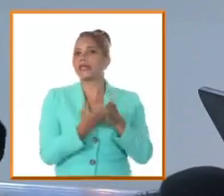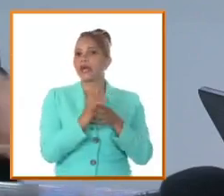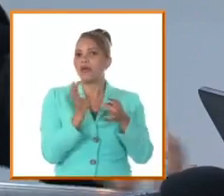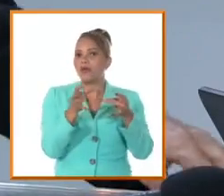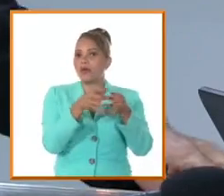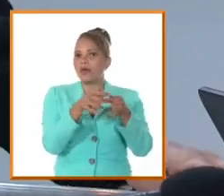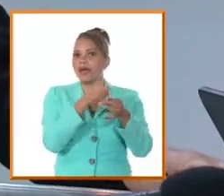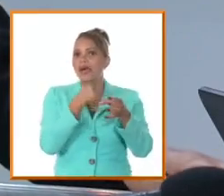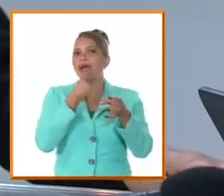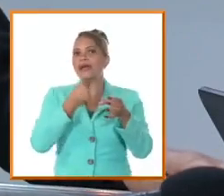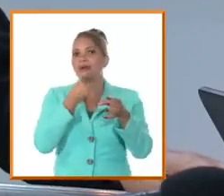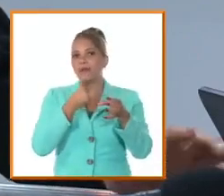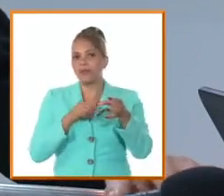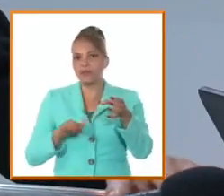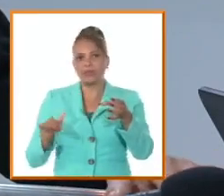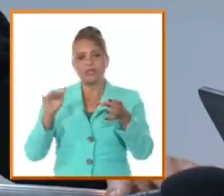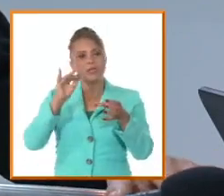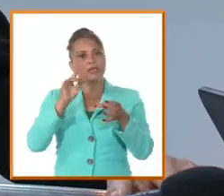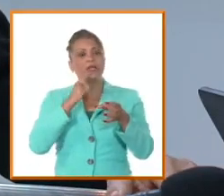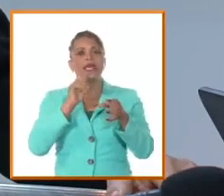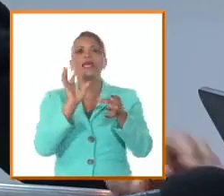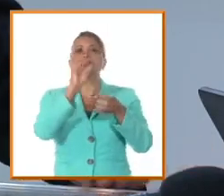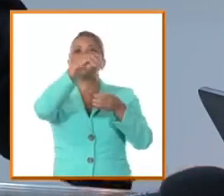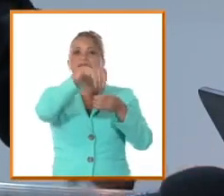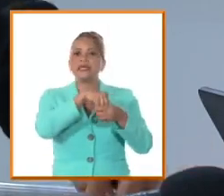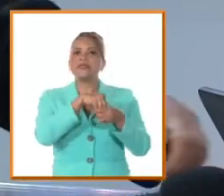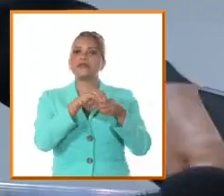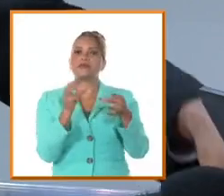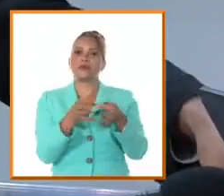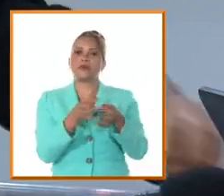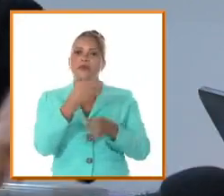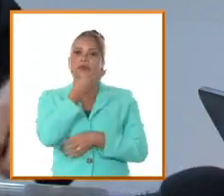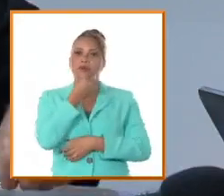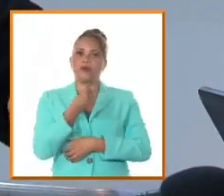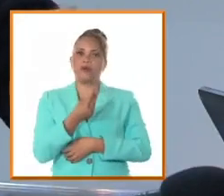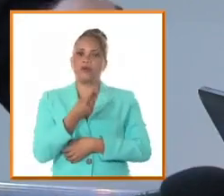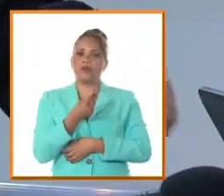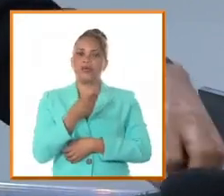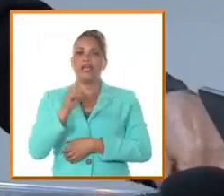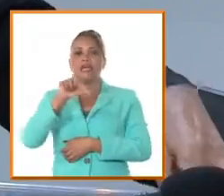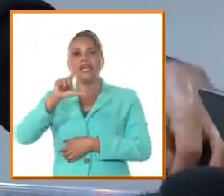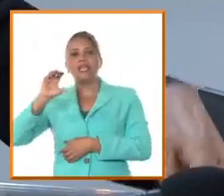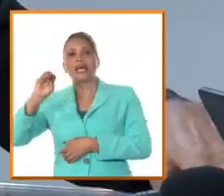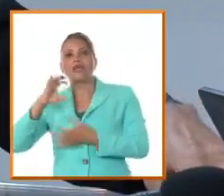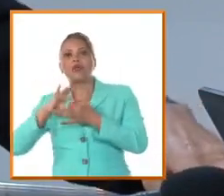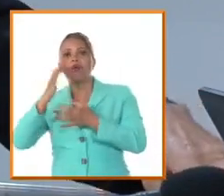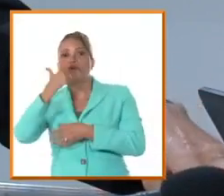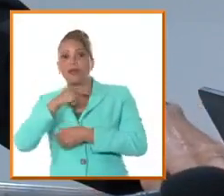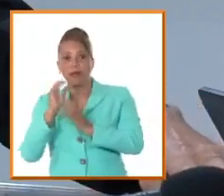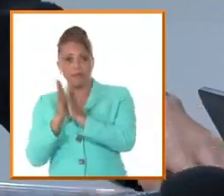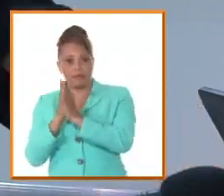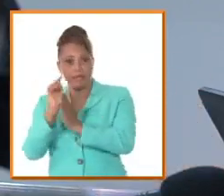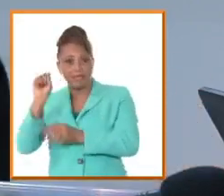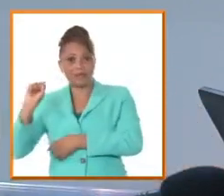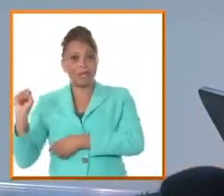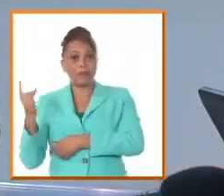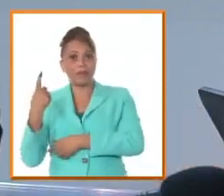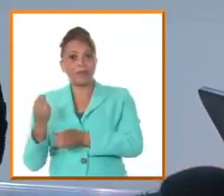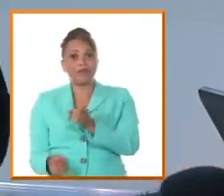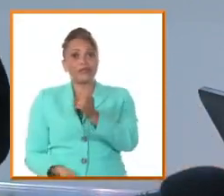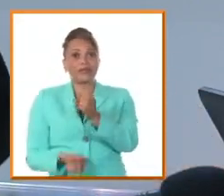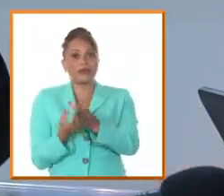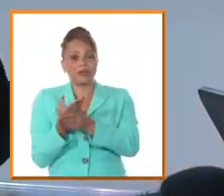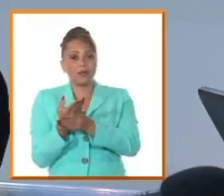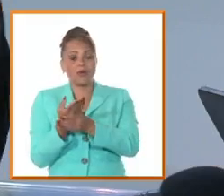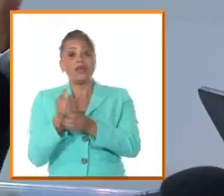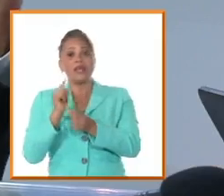tiene Aramonte en todo el grupo de hay que decir que la logia Tínima fue la primera que se creó y